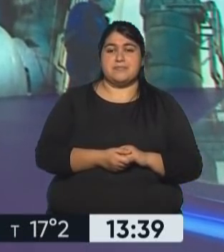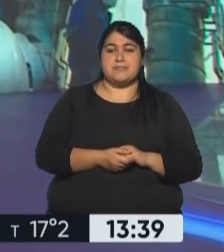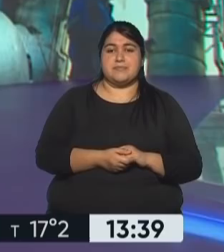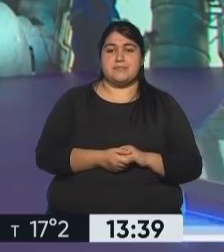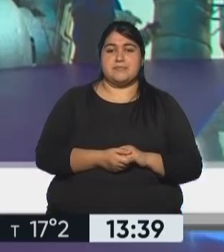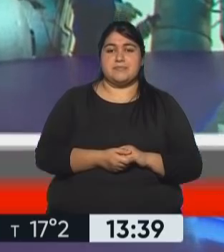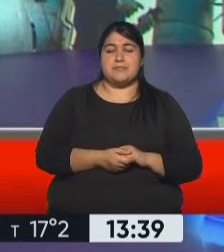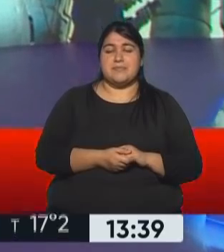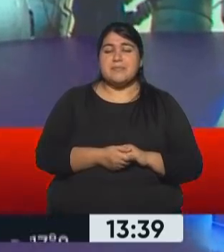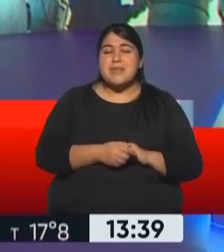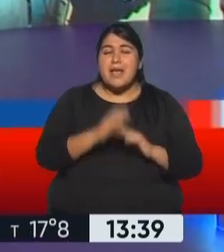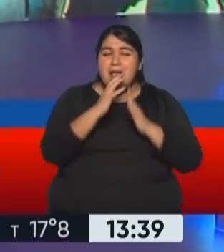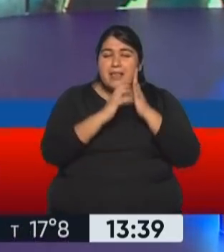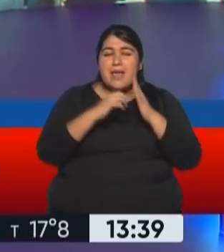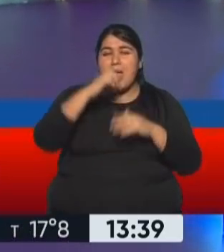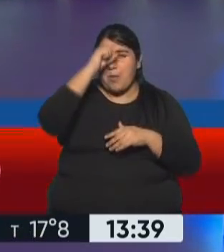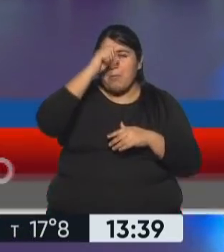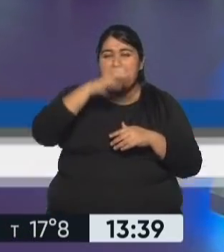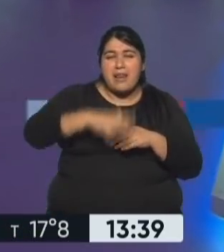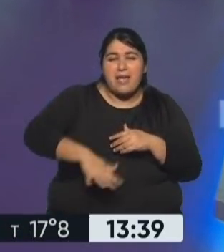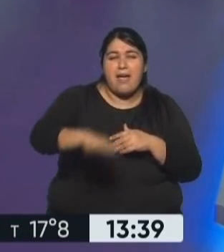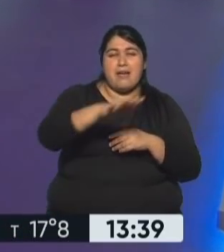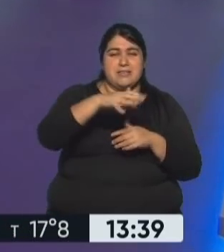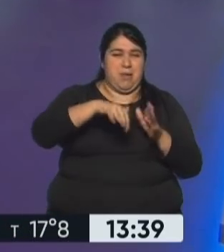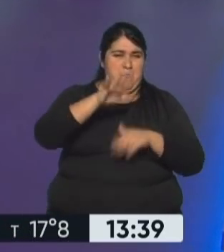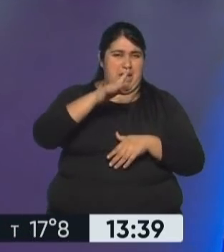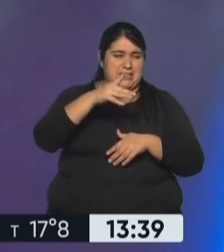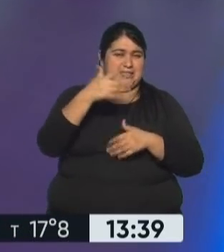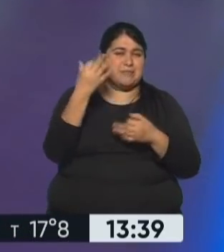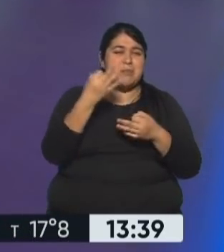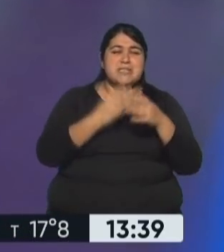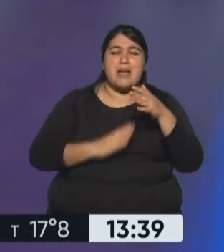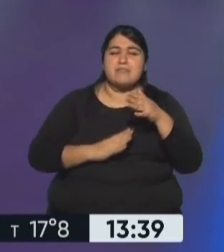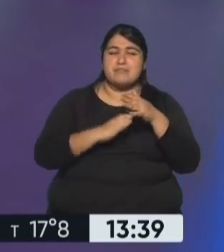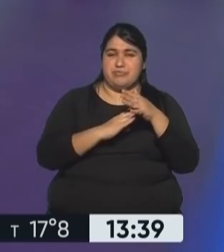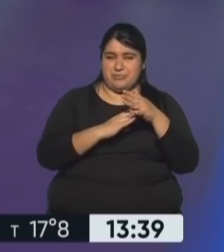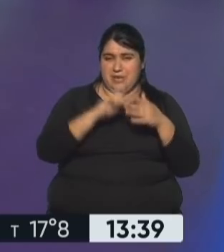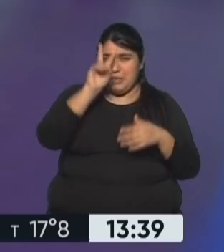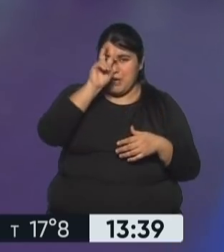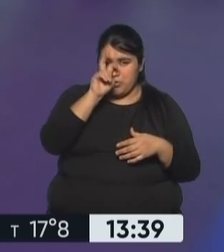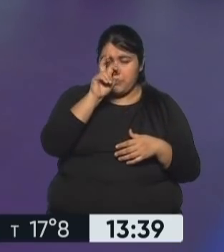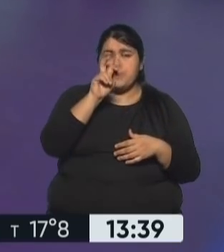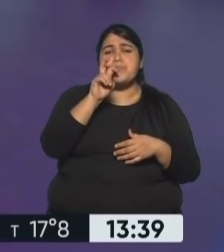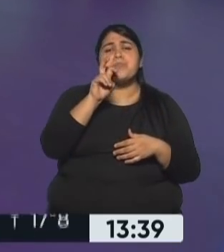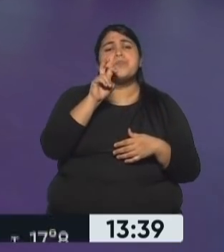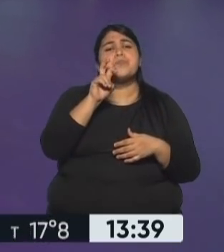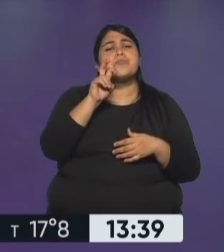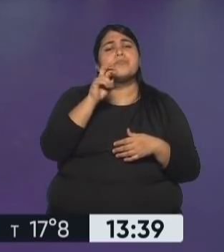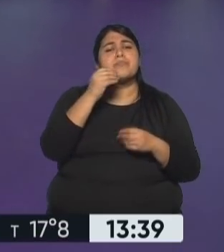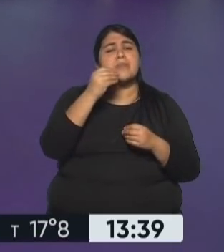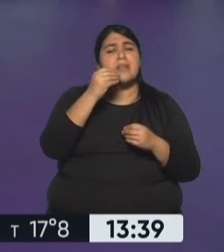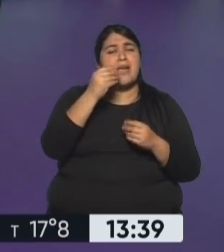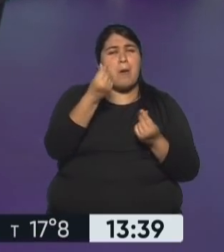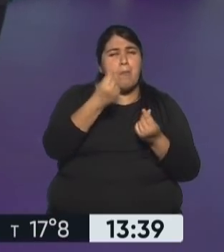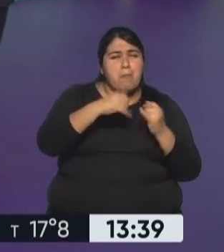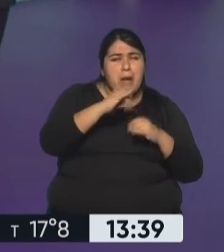La minería constituye uno de los núcleos centrales de la economía peruana, no solo por lo que significan divisas,